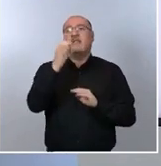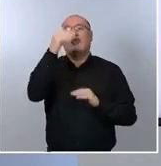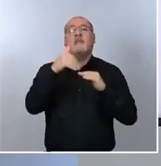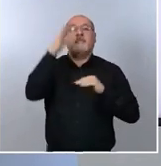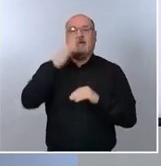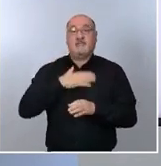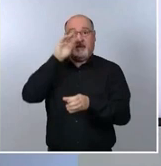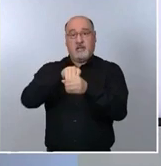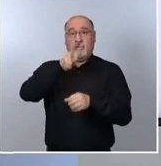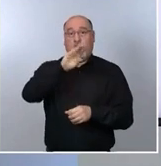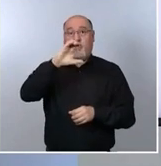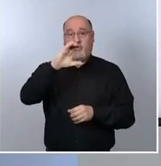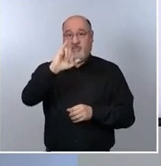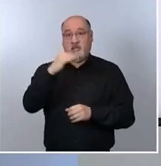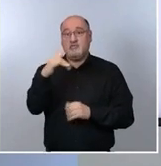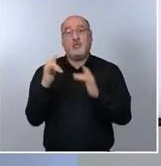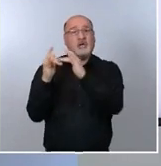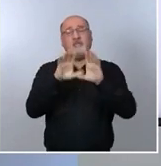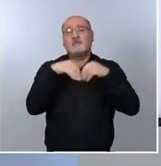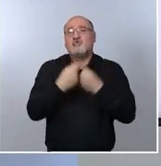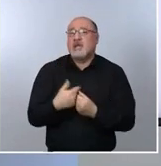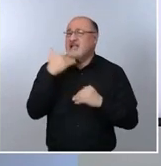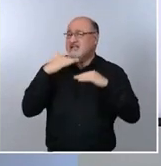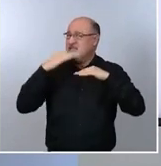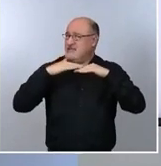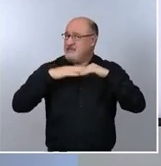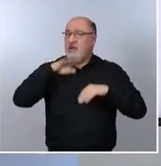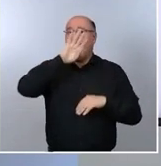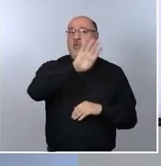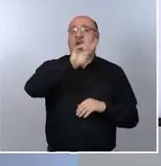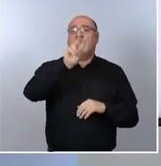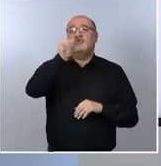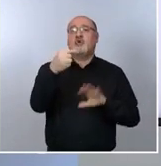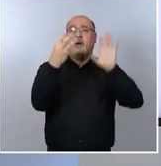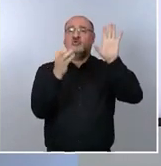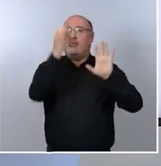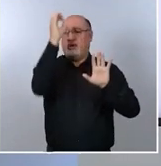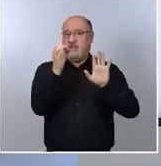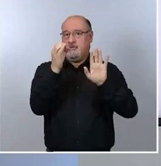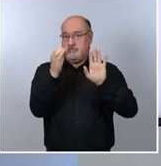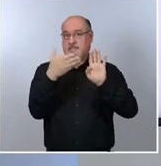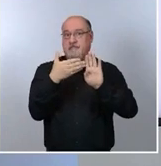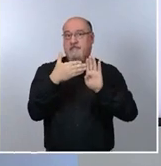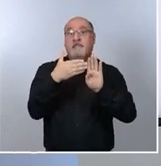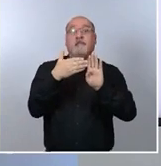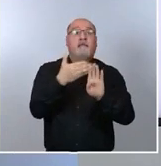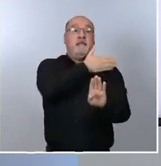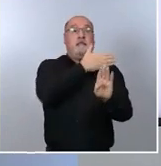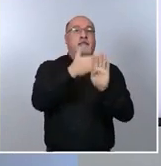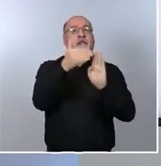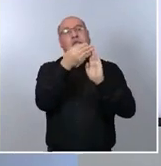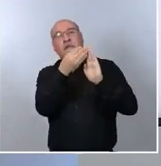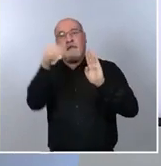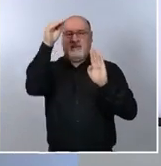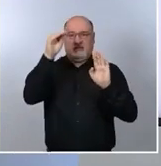es de casi 43%, 42,8% más ocupación de la que hemos visto en los días previos y